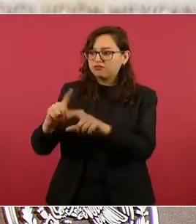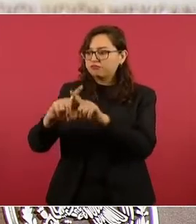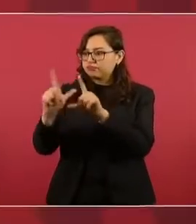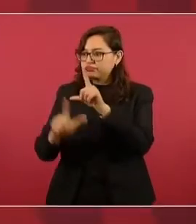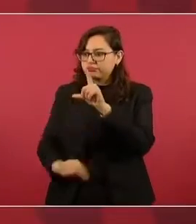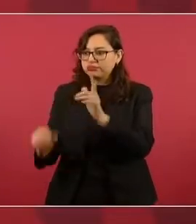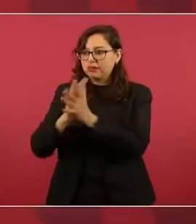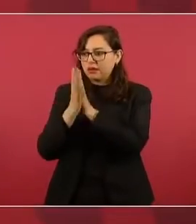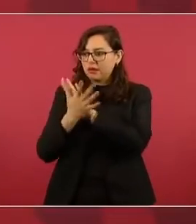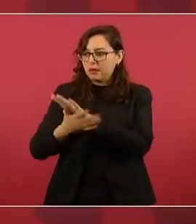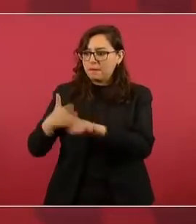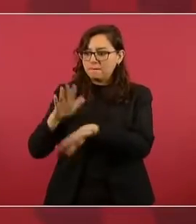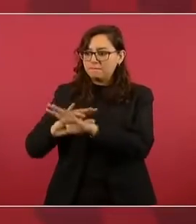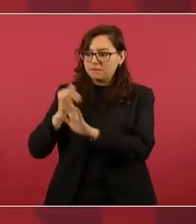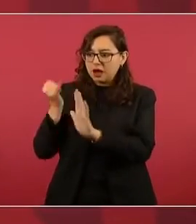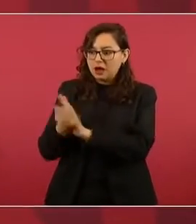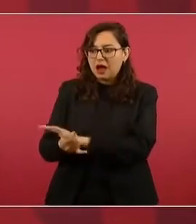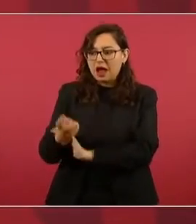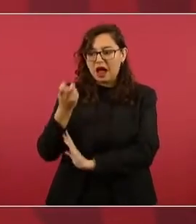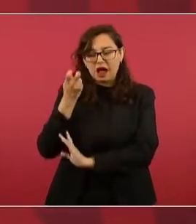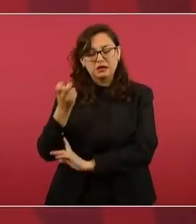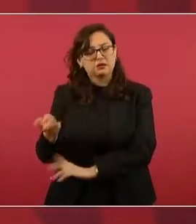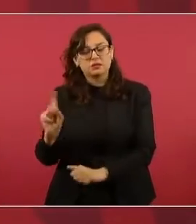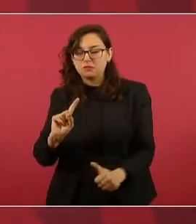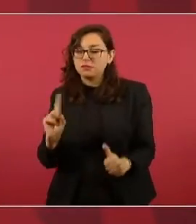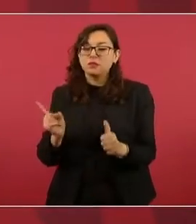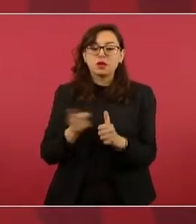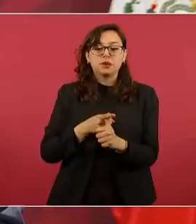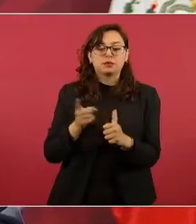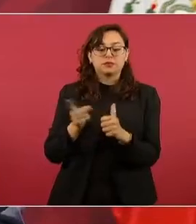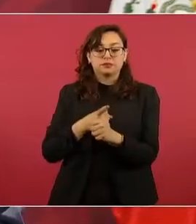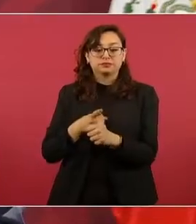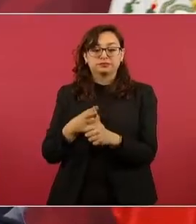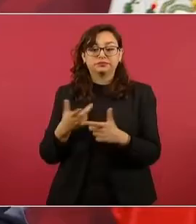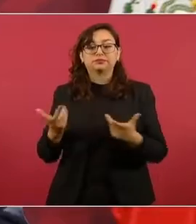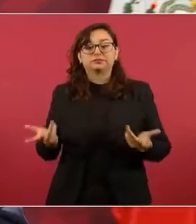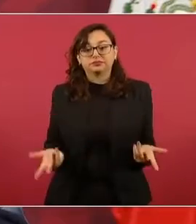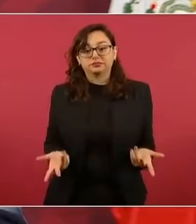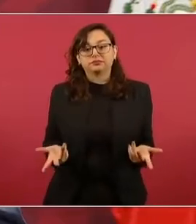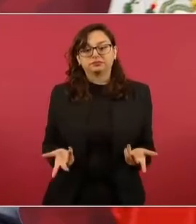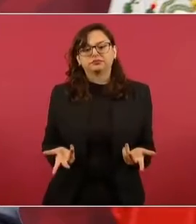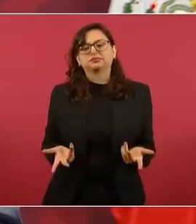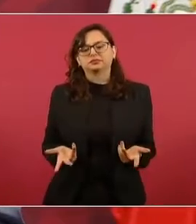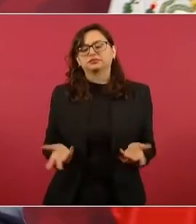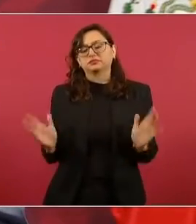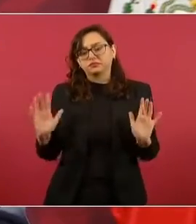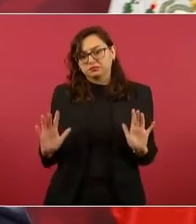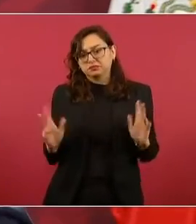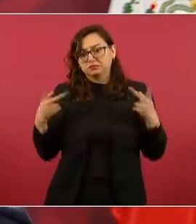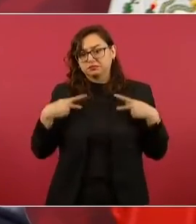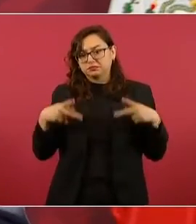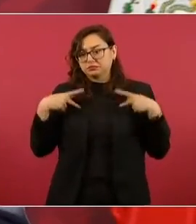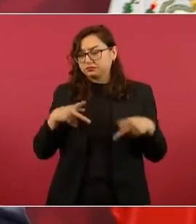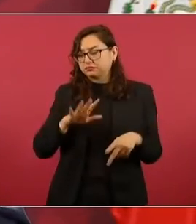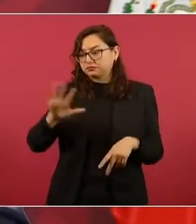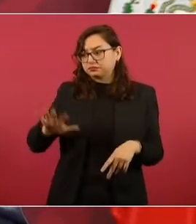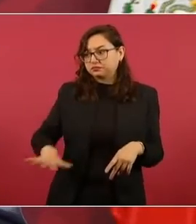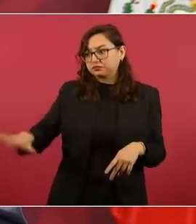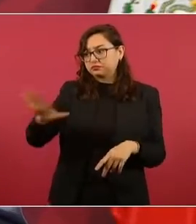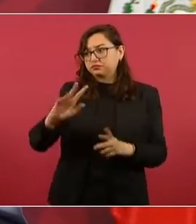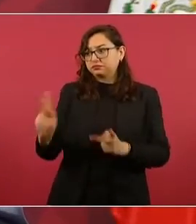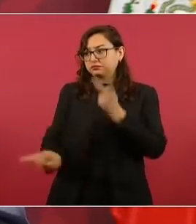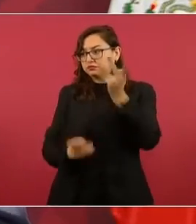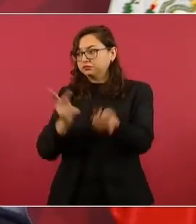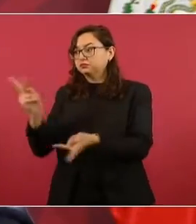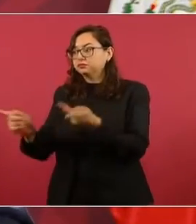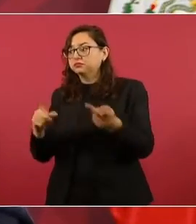Entonces, por eso planteé que si se llevaba a cabo la consulta yo iba a estar en contra,